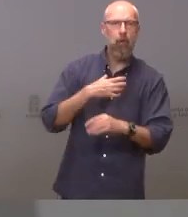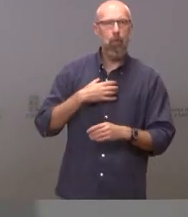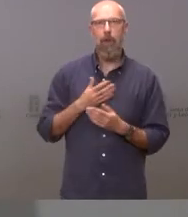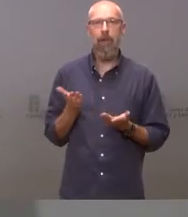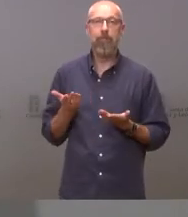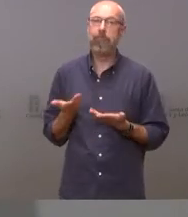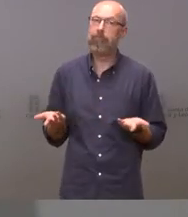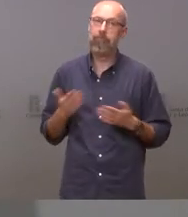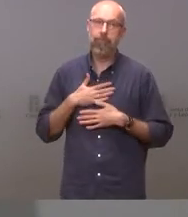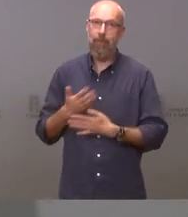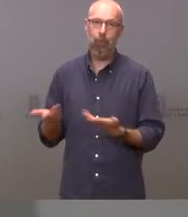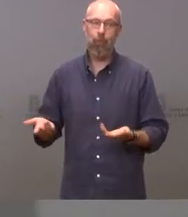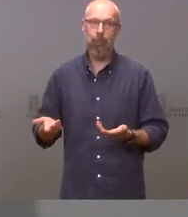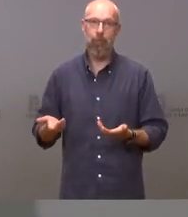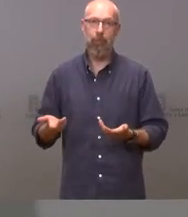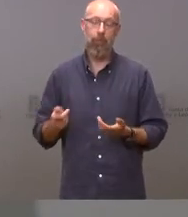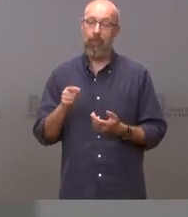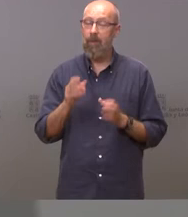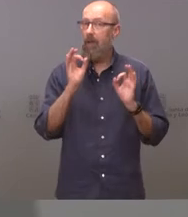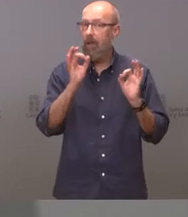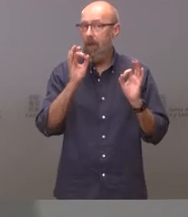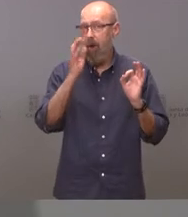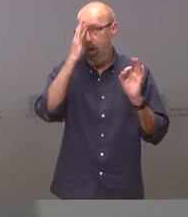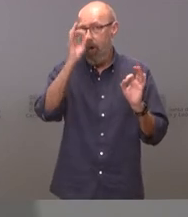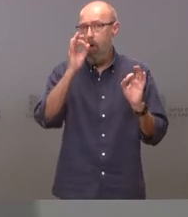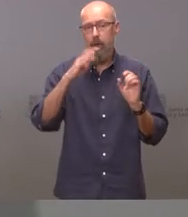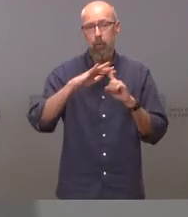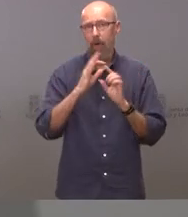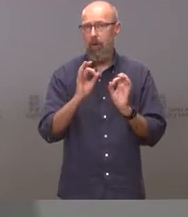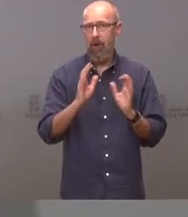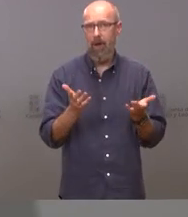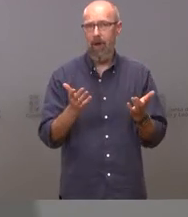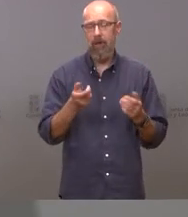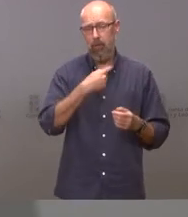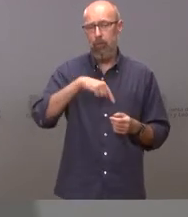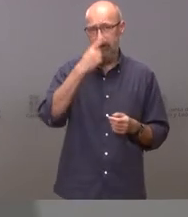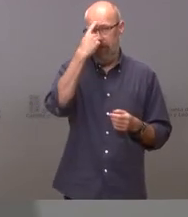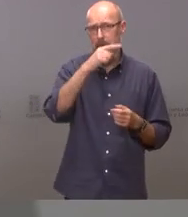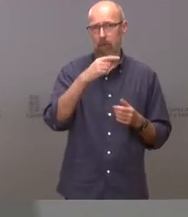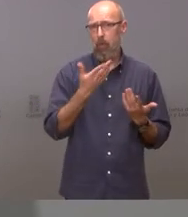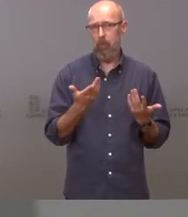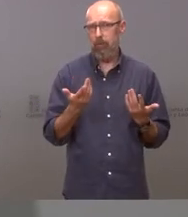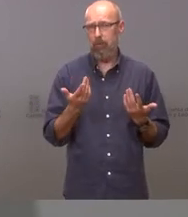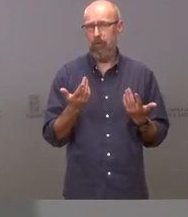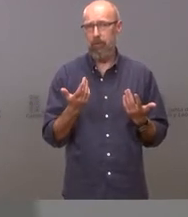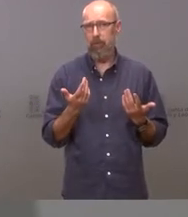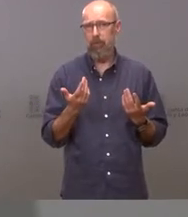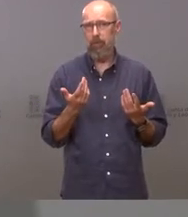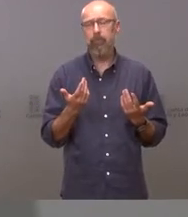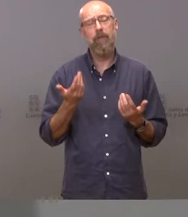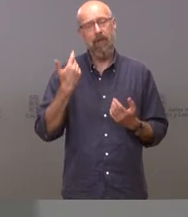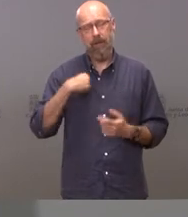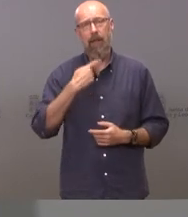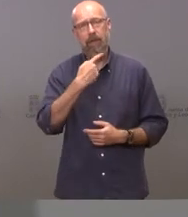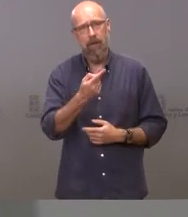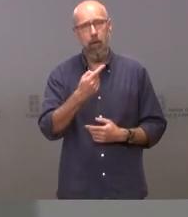evidente que esto iba a suceder todos sabíamos lo que había sucedido era evidente que lo que se dijo de que el